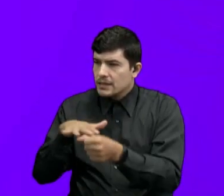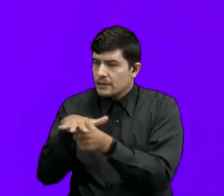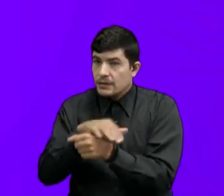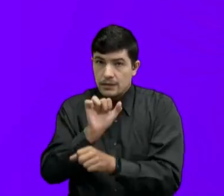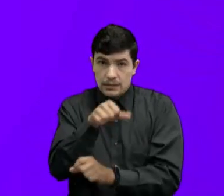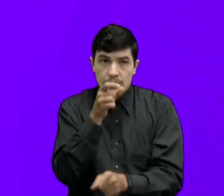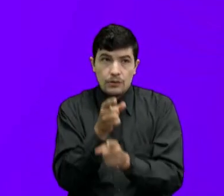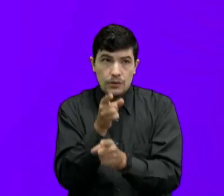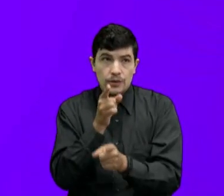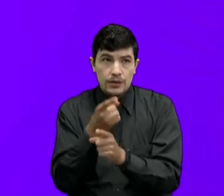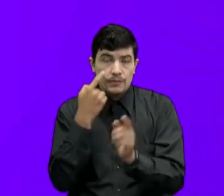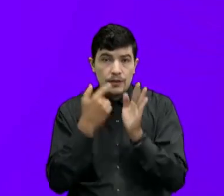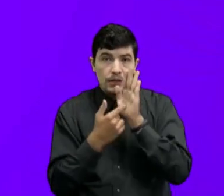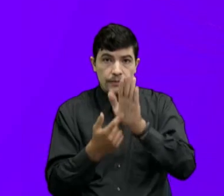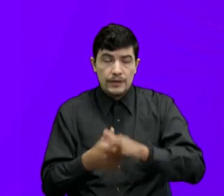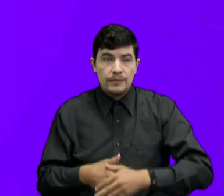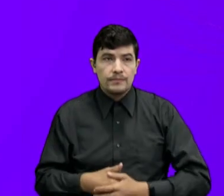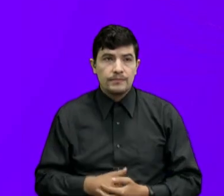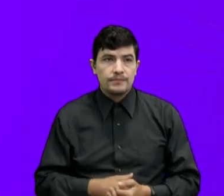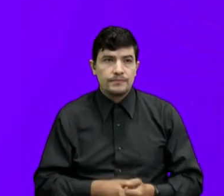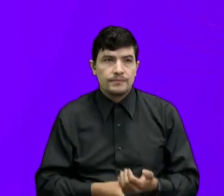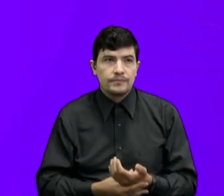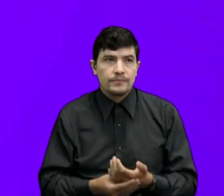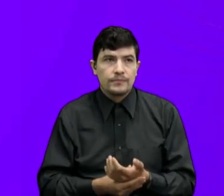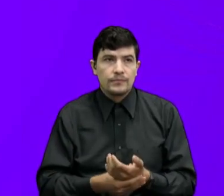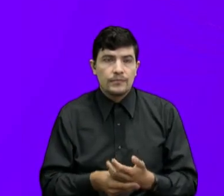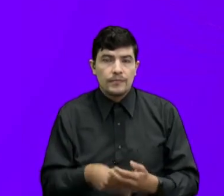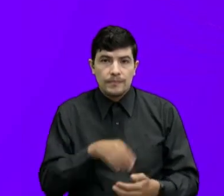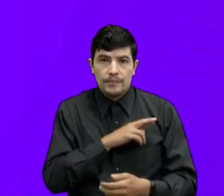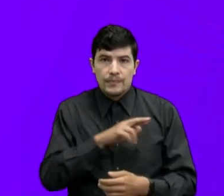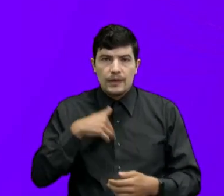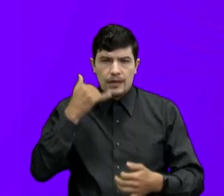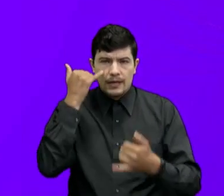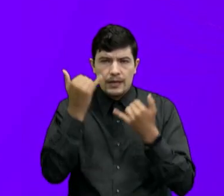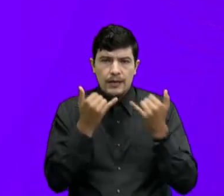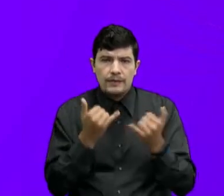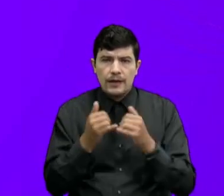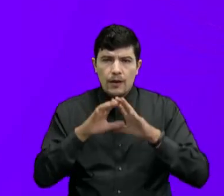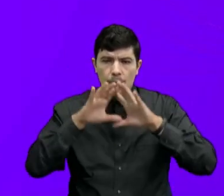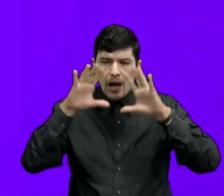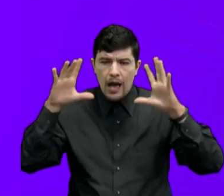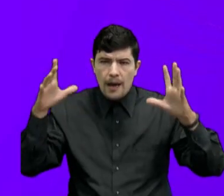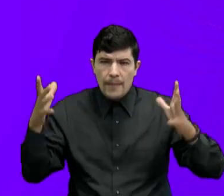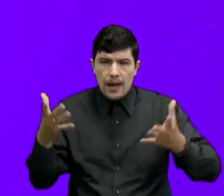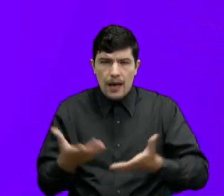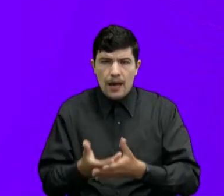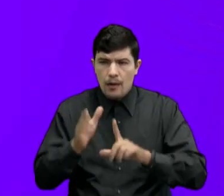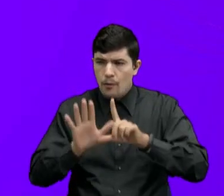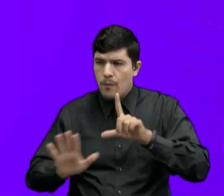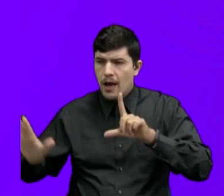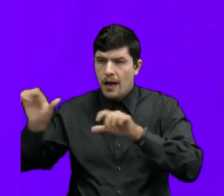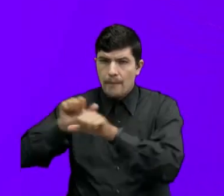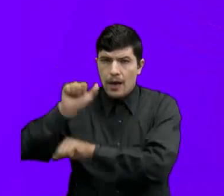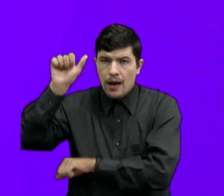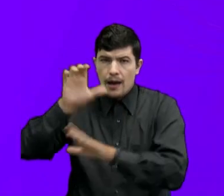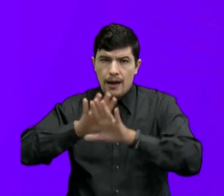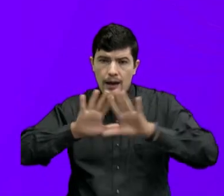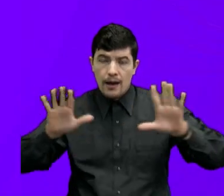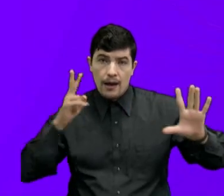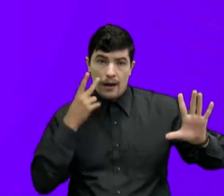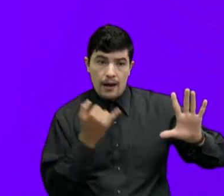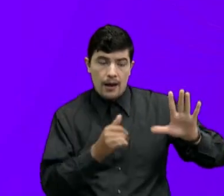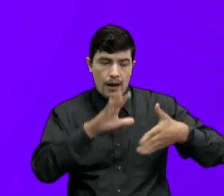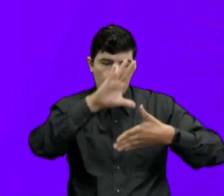Correcto Y vamos a ubicarnos En un mapa grande De todo el mundo Y vamos a ubicar A nuestro país Que queda en la